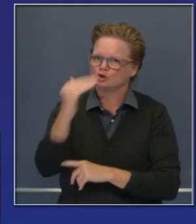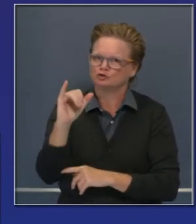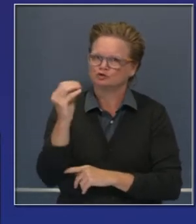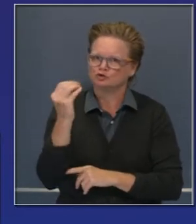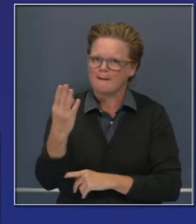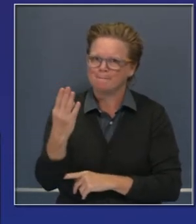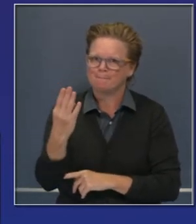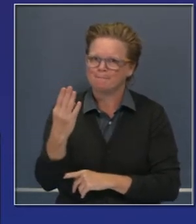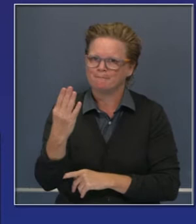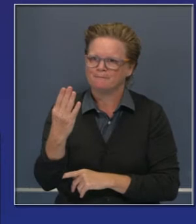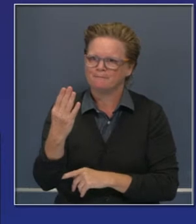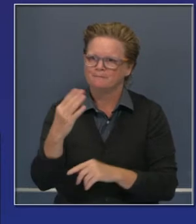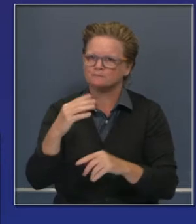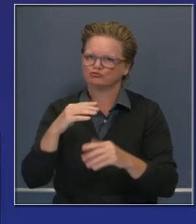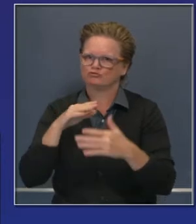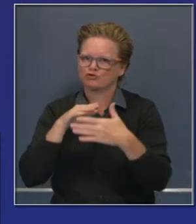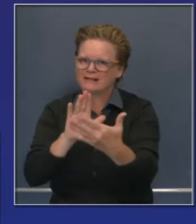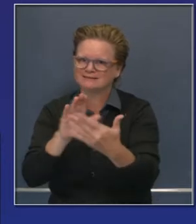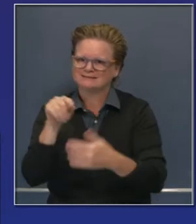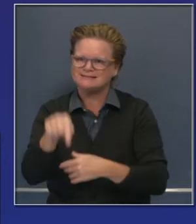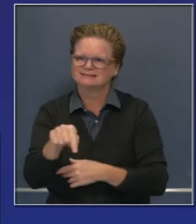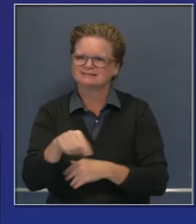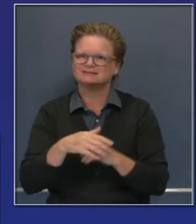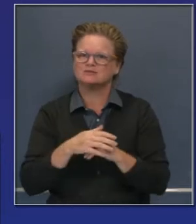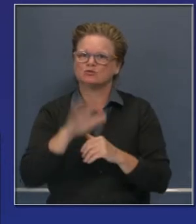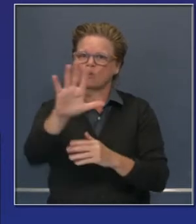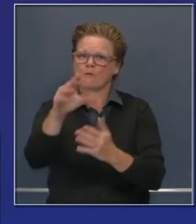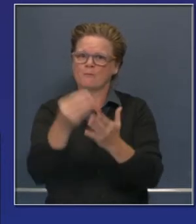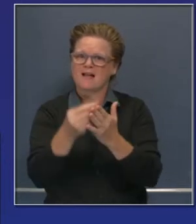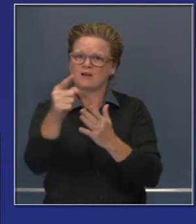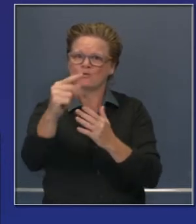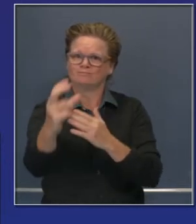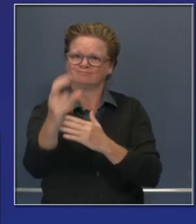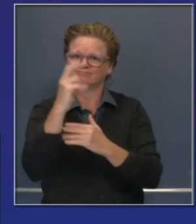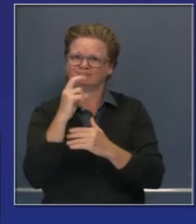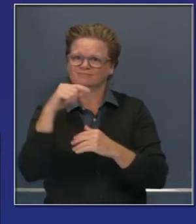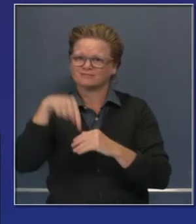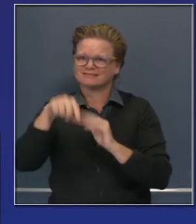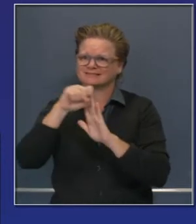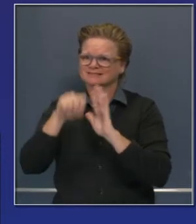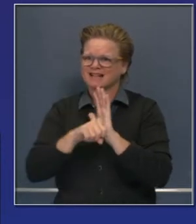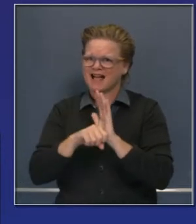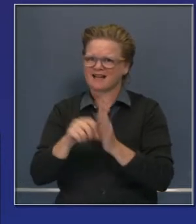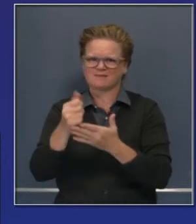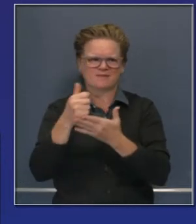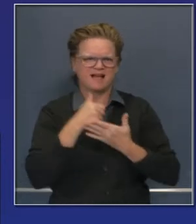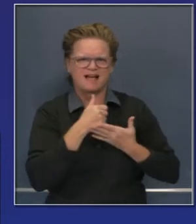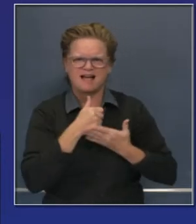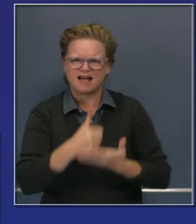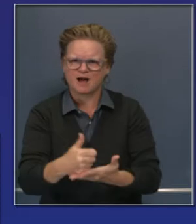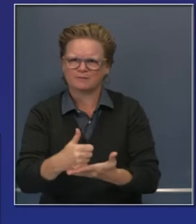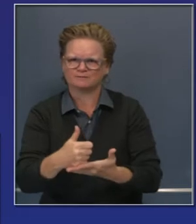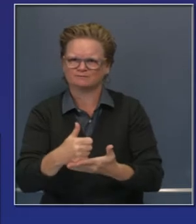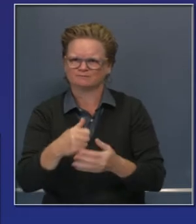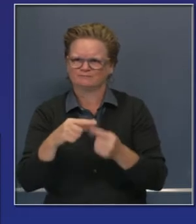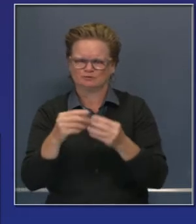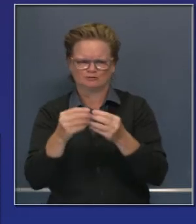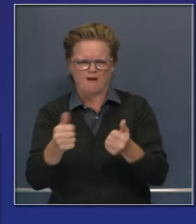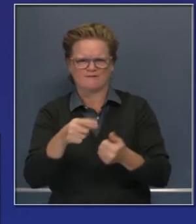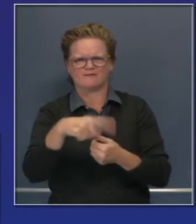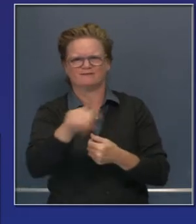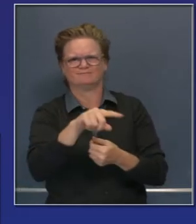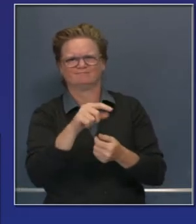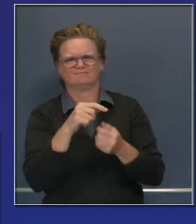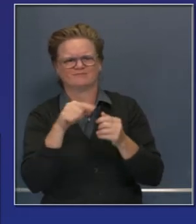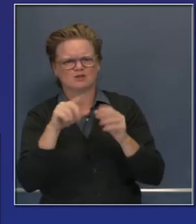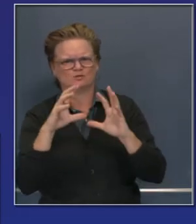asegurarnos de que los dólares de sus contribuciones son destinados para estos propósitos, para tener resultados reales permanentes. Esto es